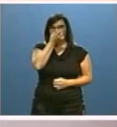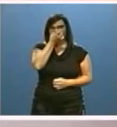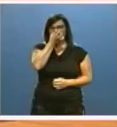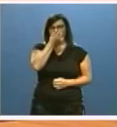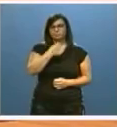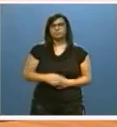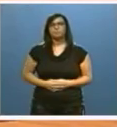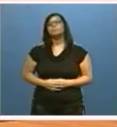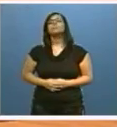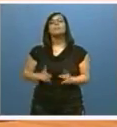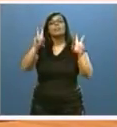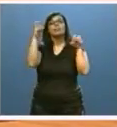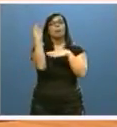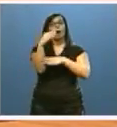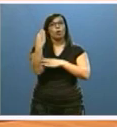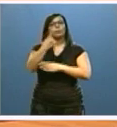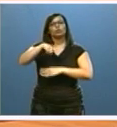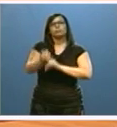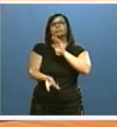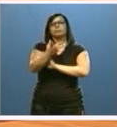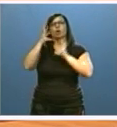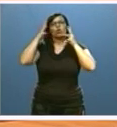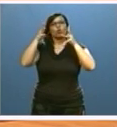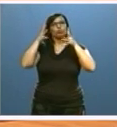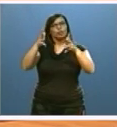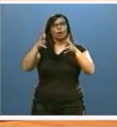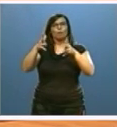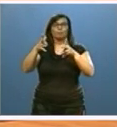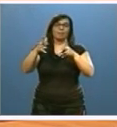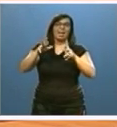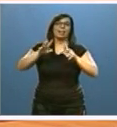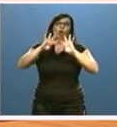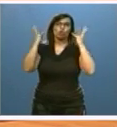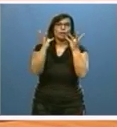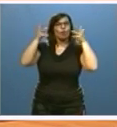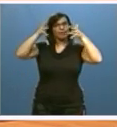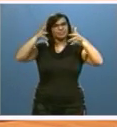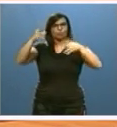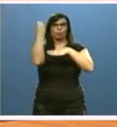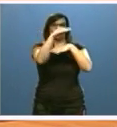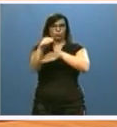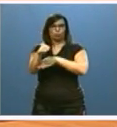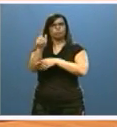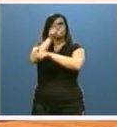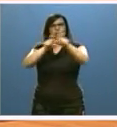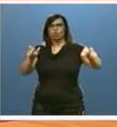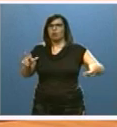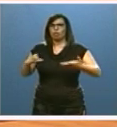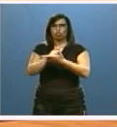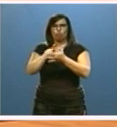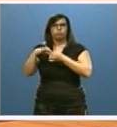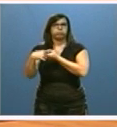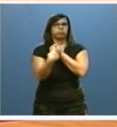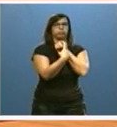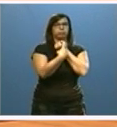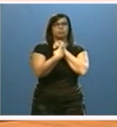Por lo que se refiere a los jóvenes, hemos constituido el Consejo Asesor de la Juventud con todos los agentes de este colectivo. Junto a las políticas